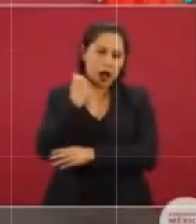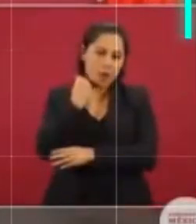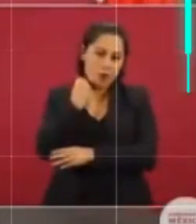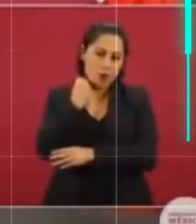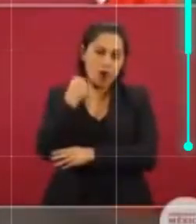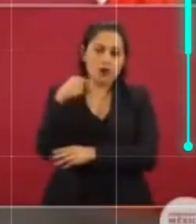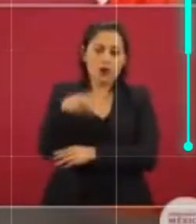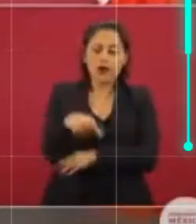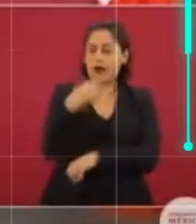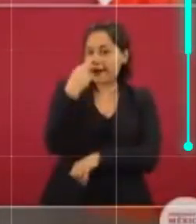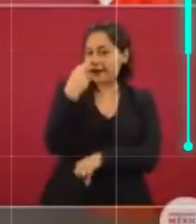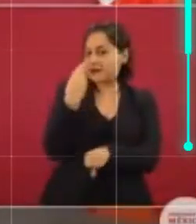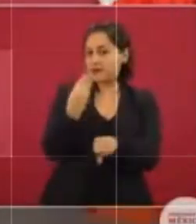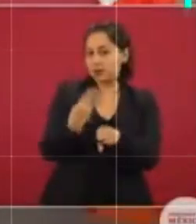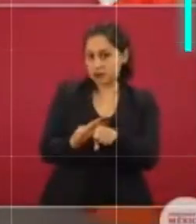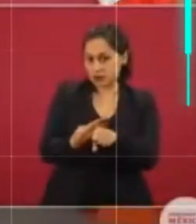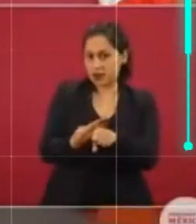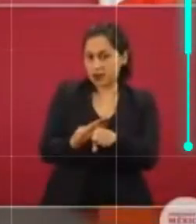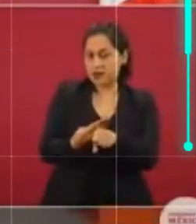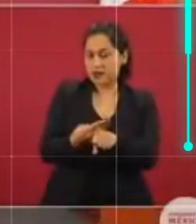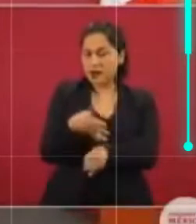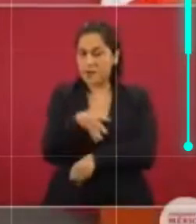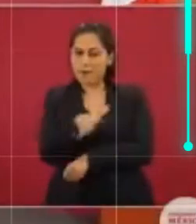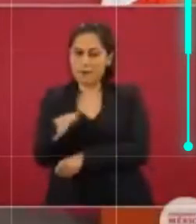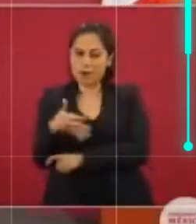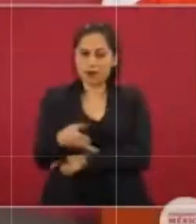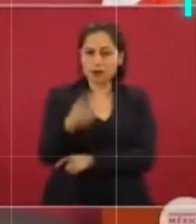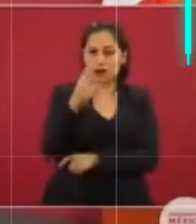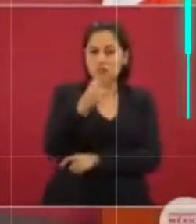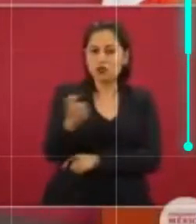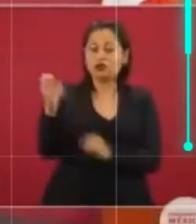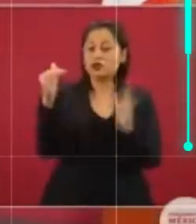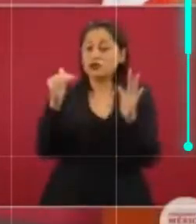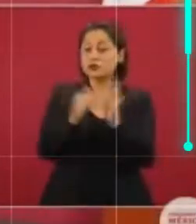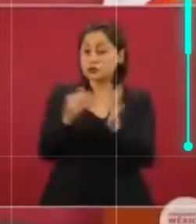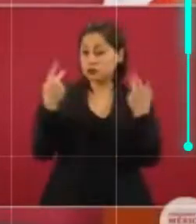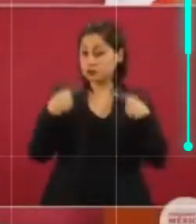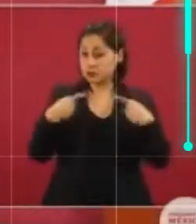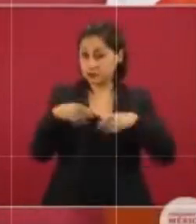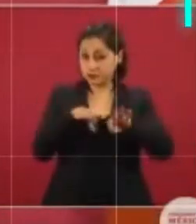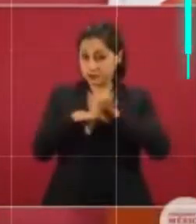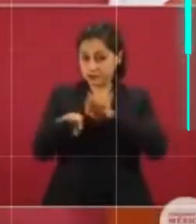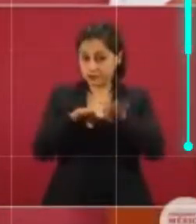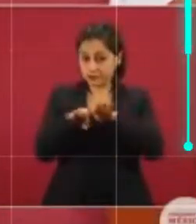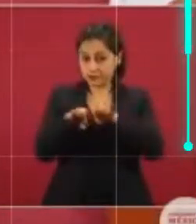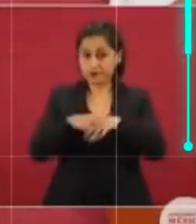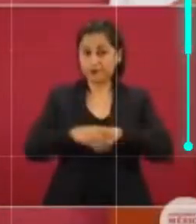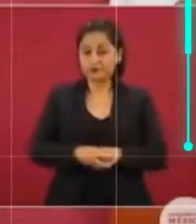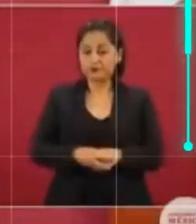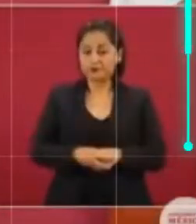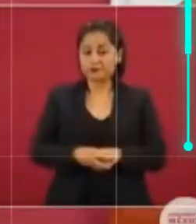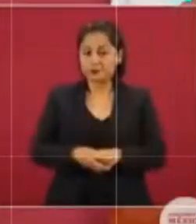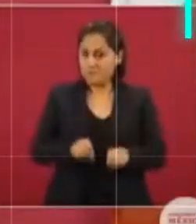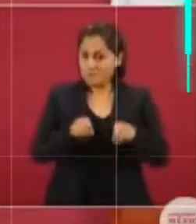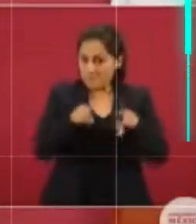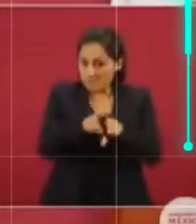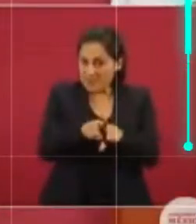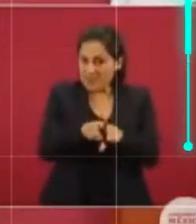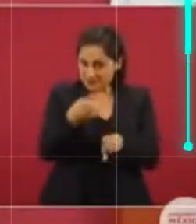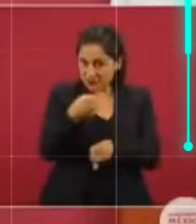Acerca de 200 mil trabajadores con este mecanismo